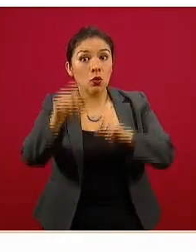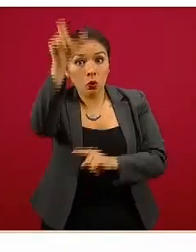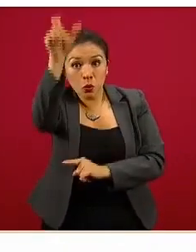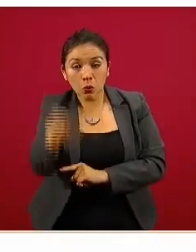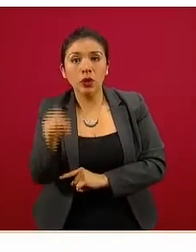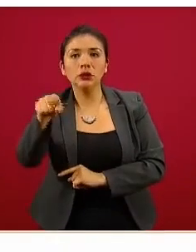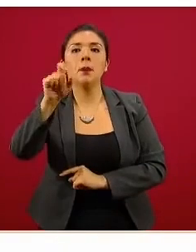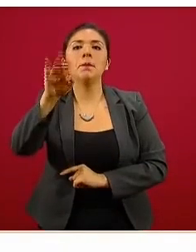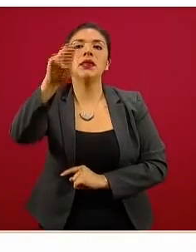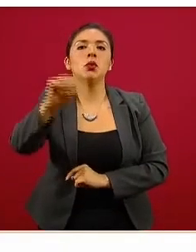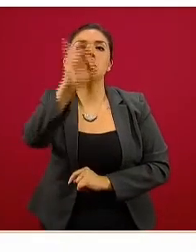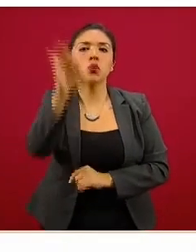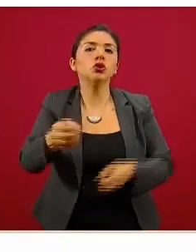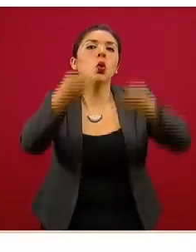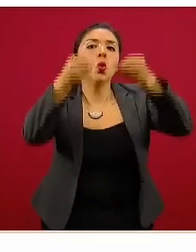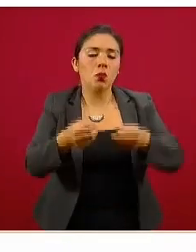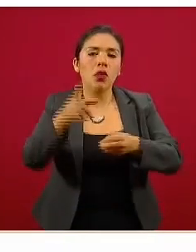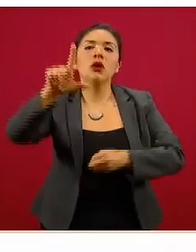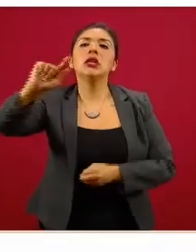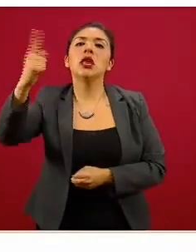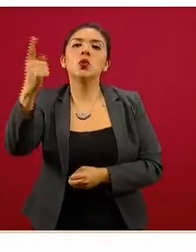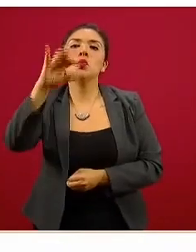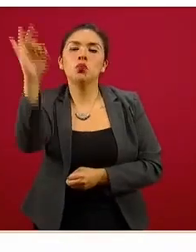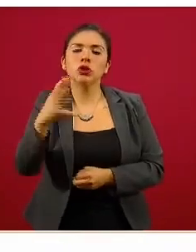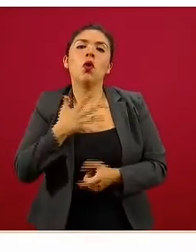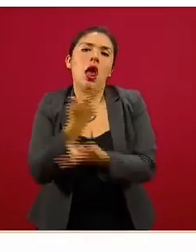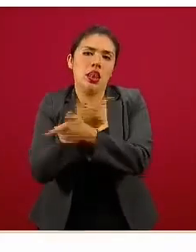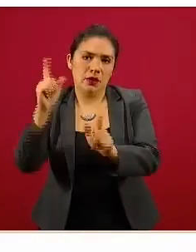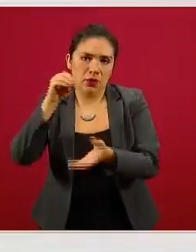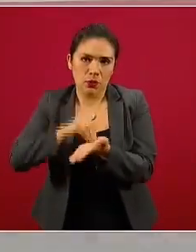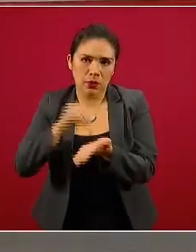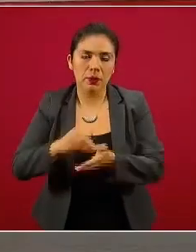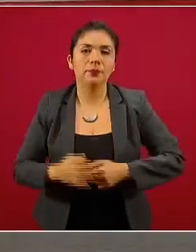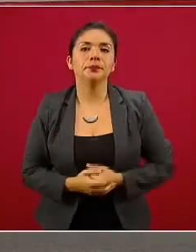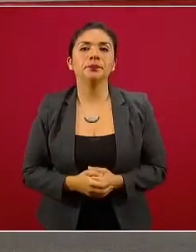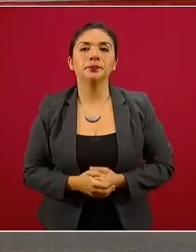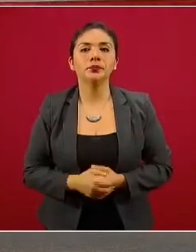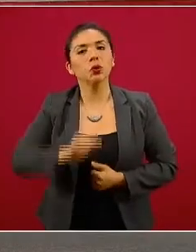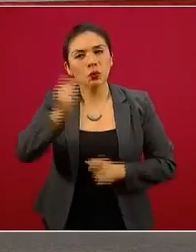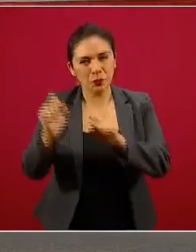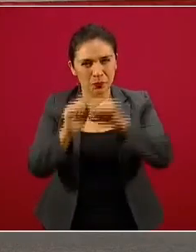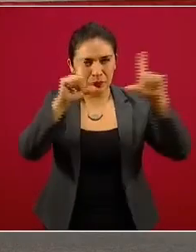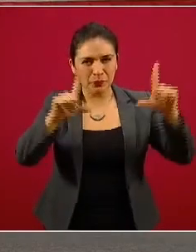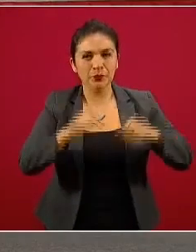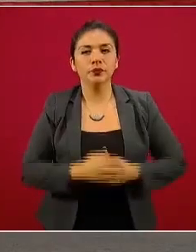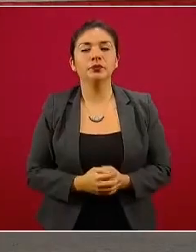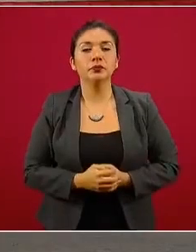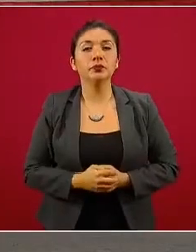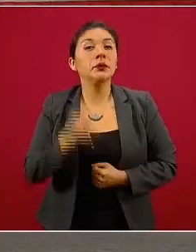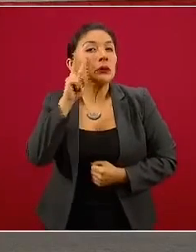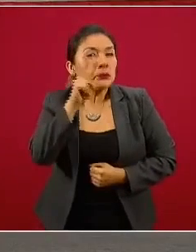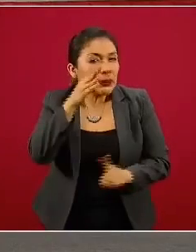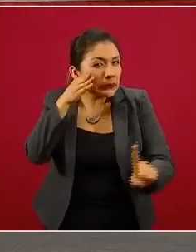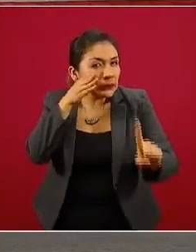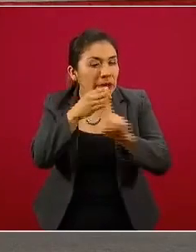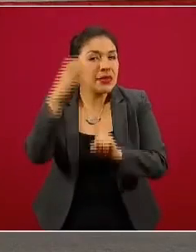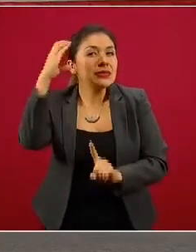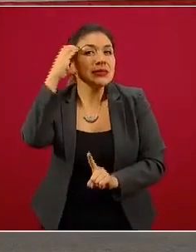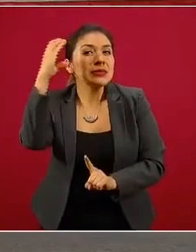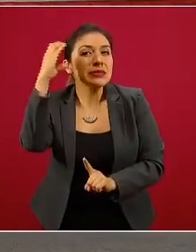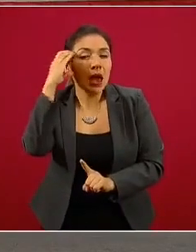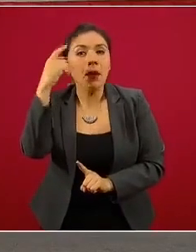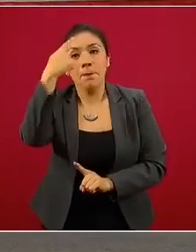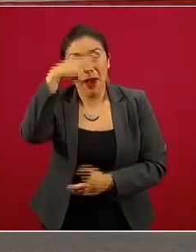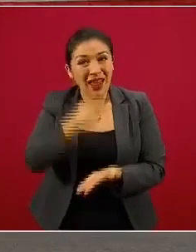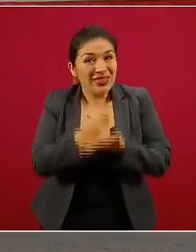29 por ciento ocupado, 71 por ciento disponible. La siguiente. Cuando lo vemos específicamente para las camas, ya